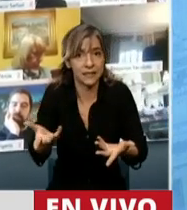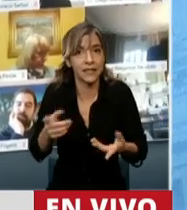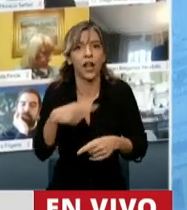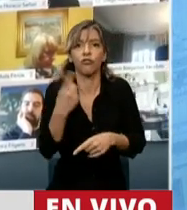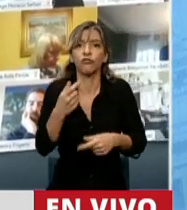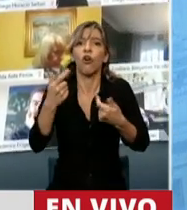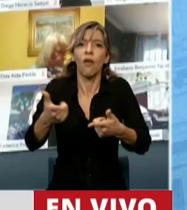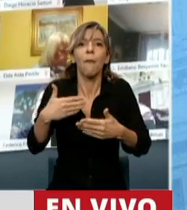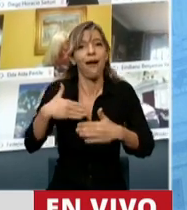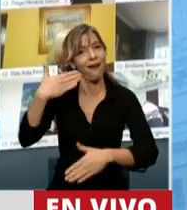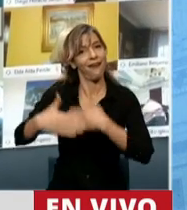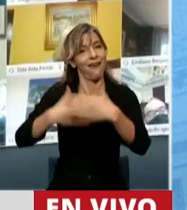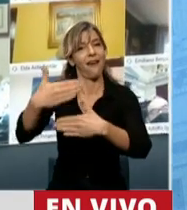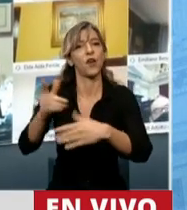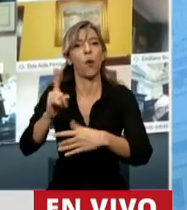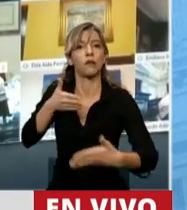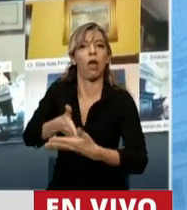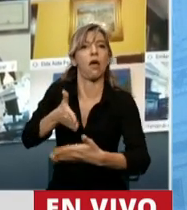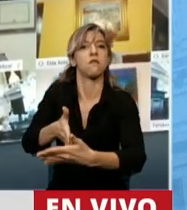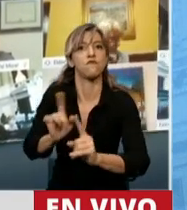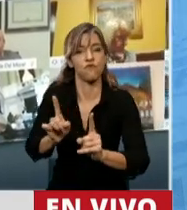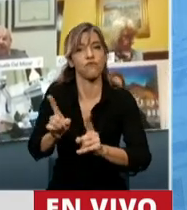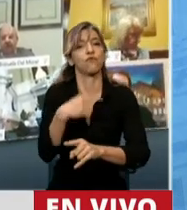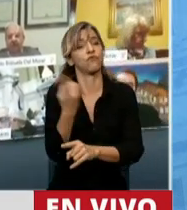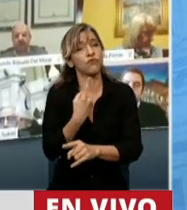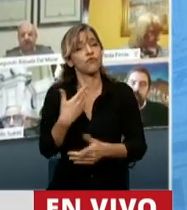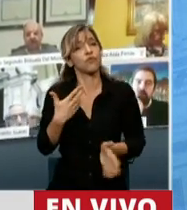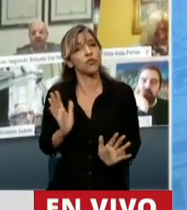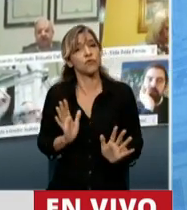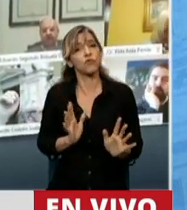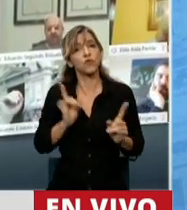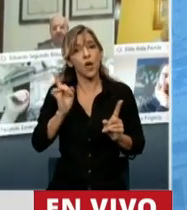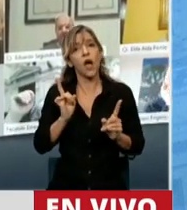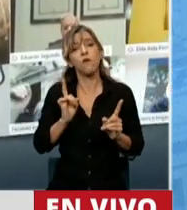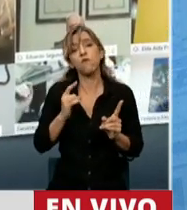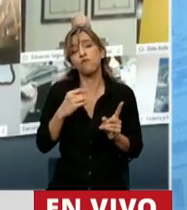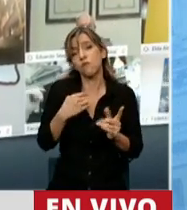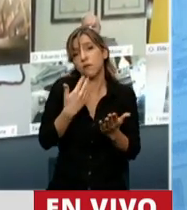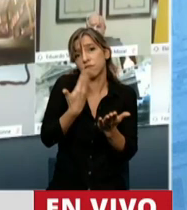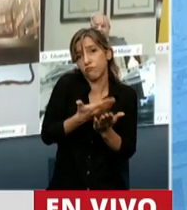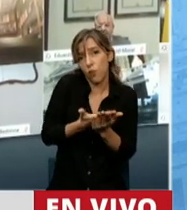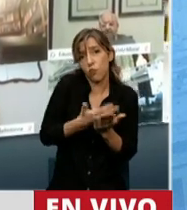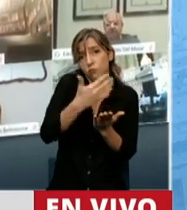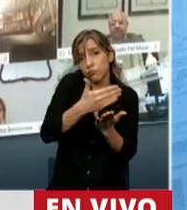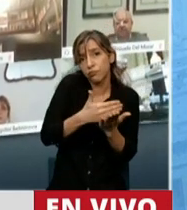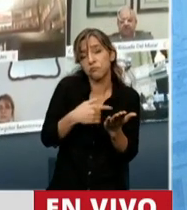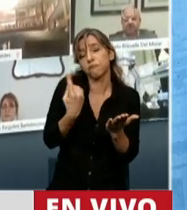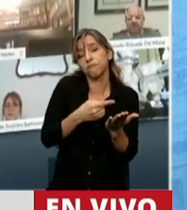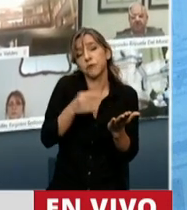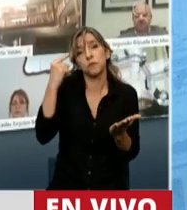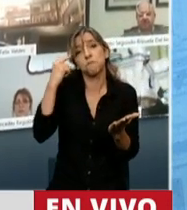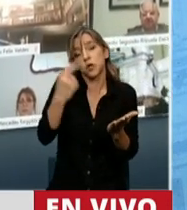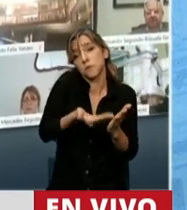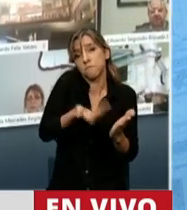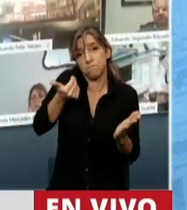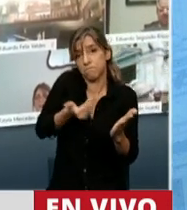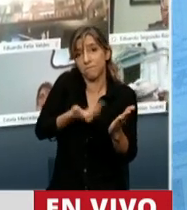aburicemos conciencias. Y es que por esta razón es que resignamos gran parte de nuestras propuestas que se encontraban en nuestro proyecto